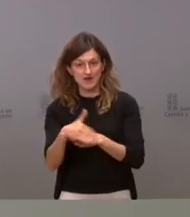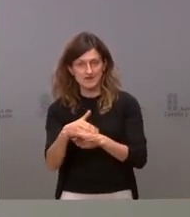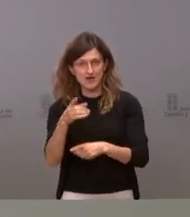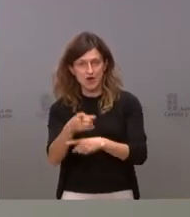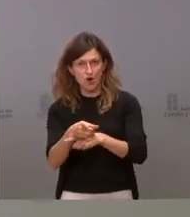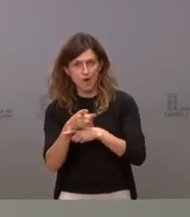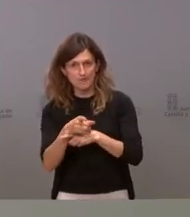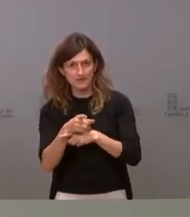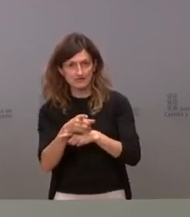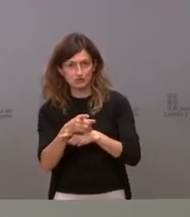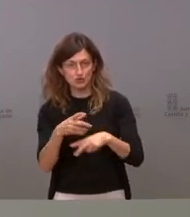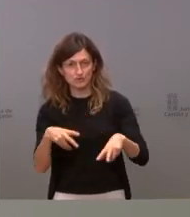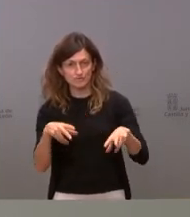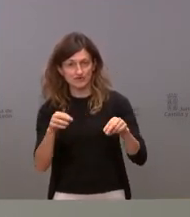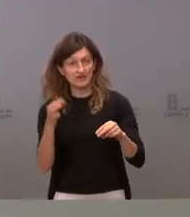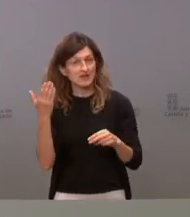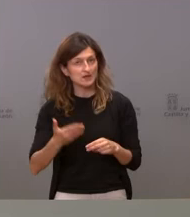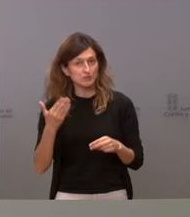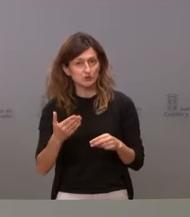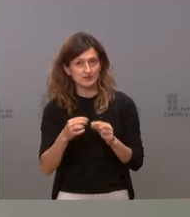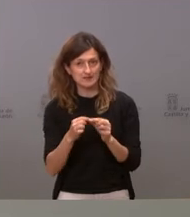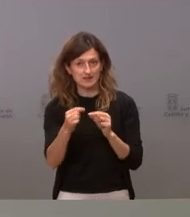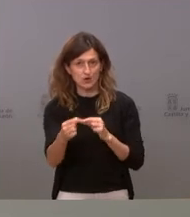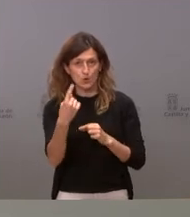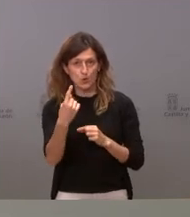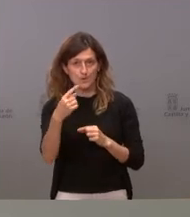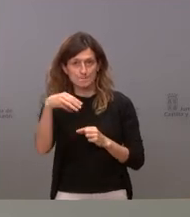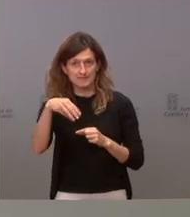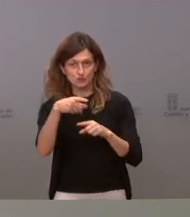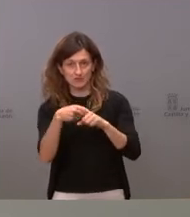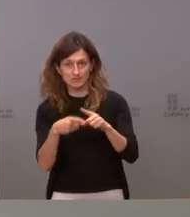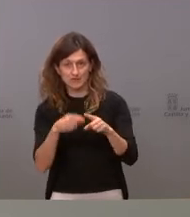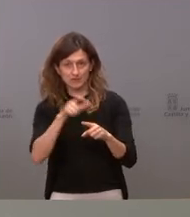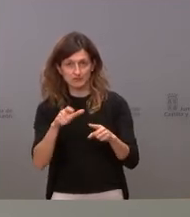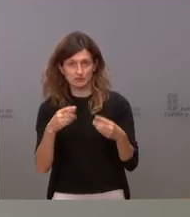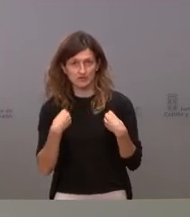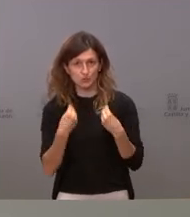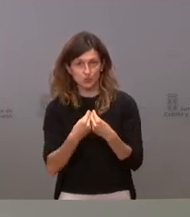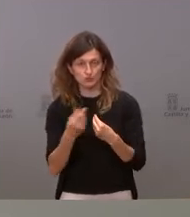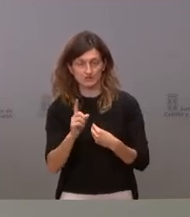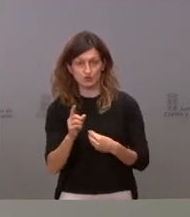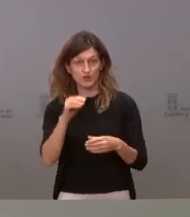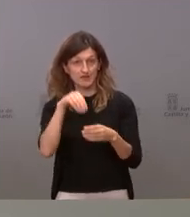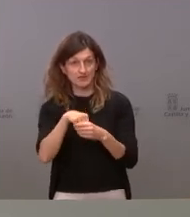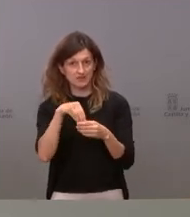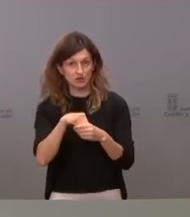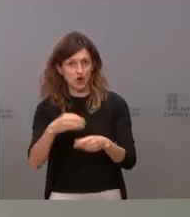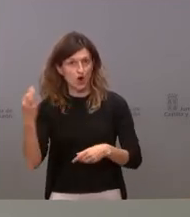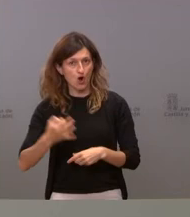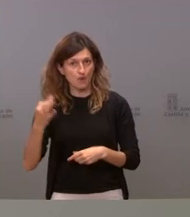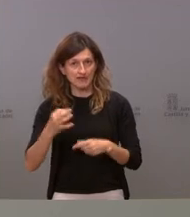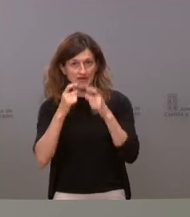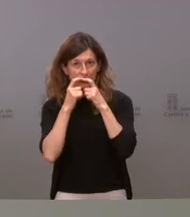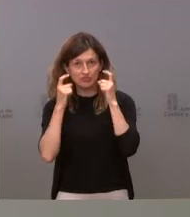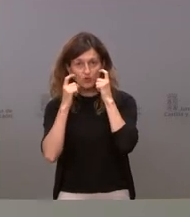obligatoria siempre que haya una distancia de al menos metro y medio entre personas no convivientes. En interiores, obligatorias en